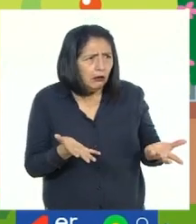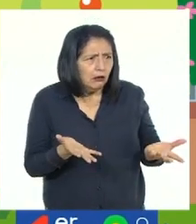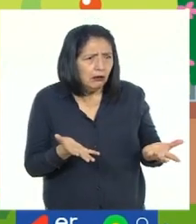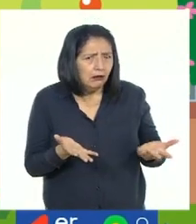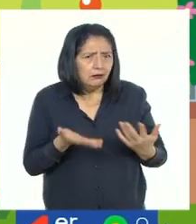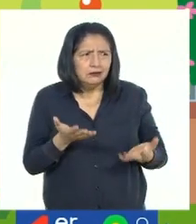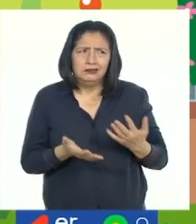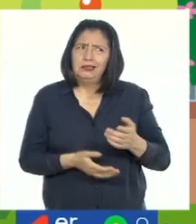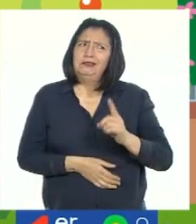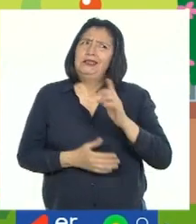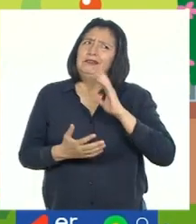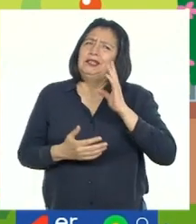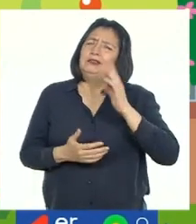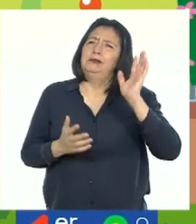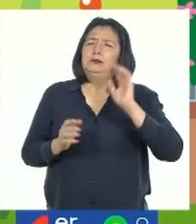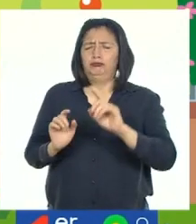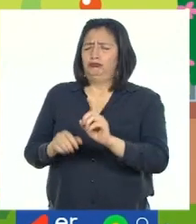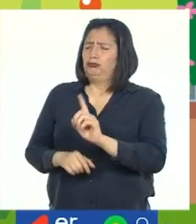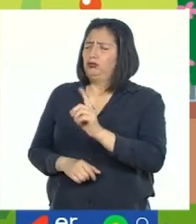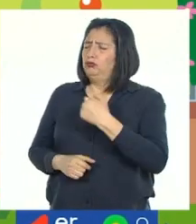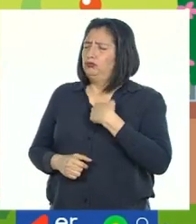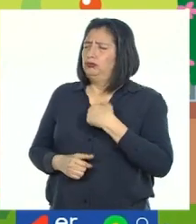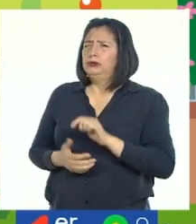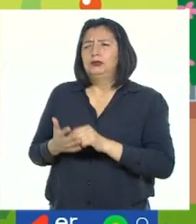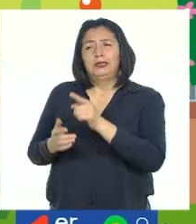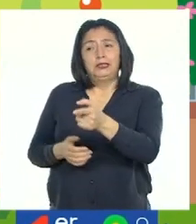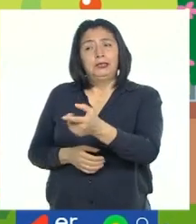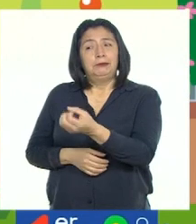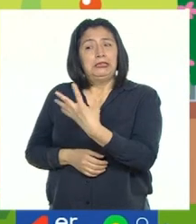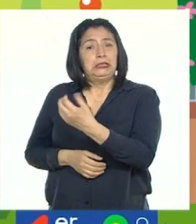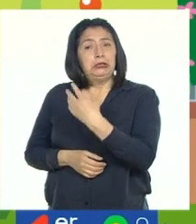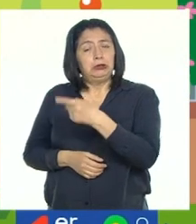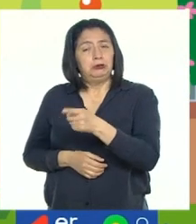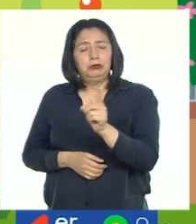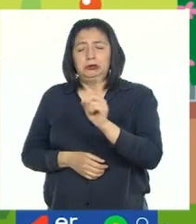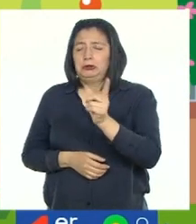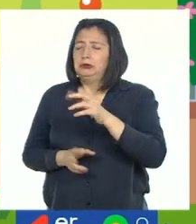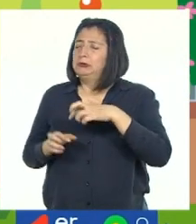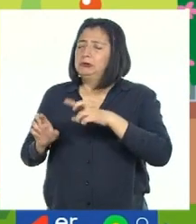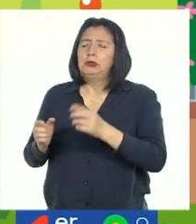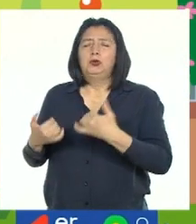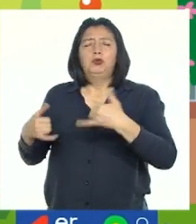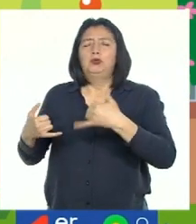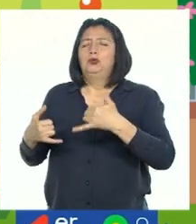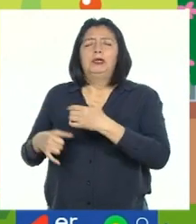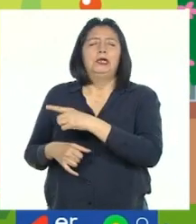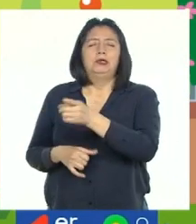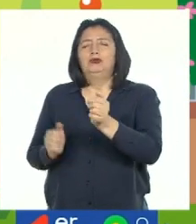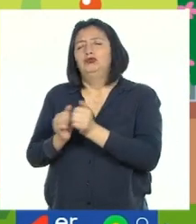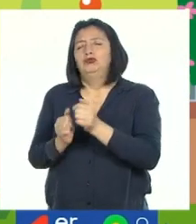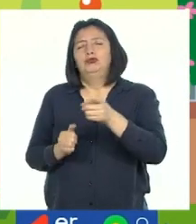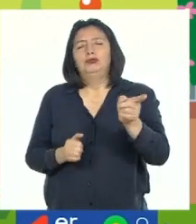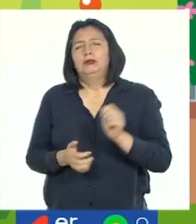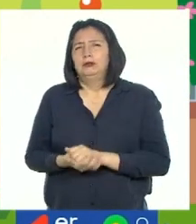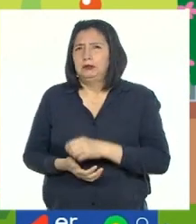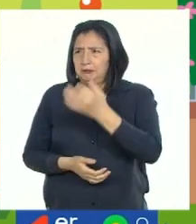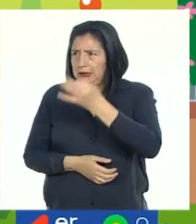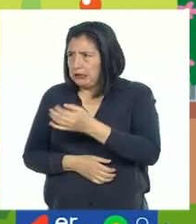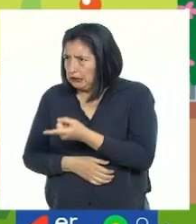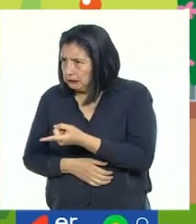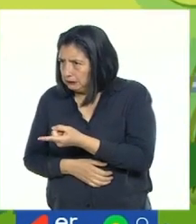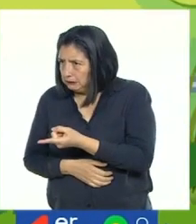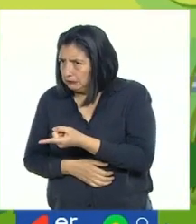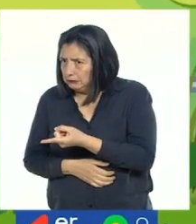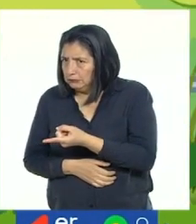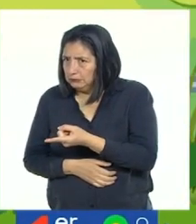Seguro ha exagerado. Claro que no. Pues ella me contó que no la dejas jugar con ustedes. ¿Es eso cierto?